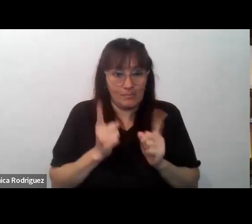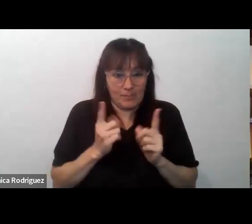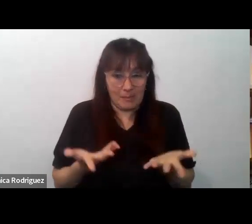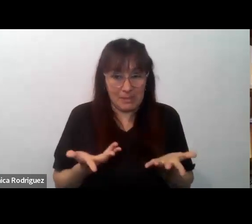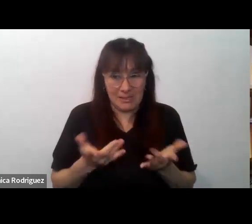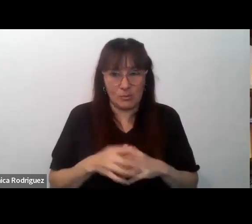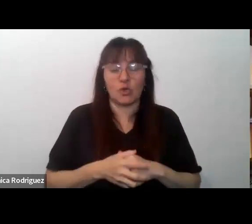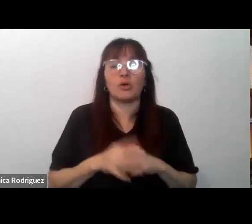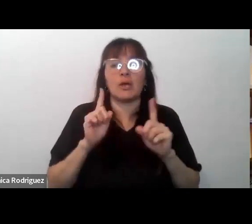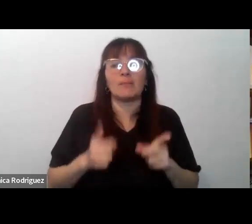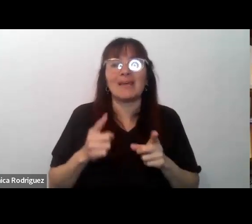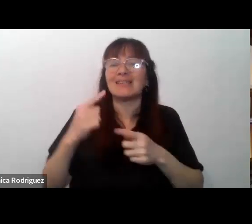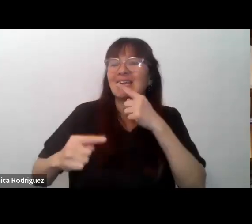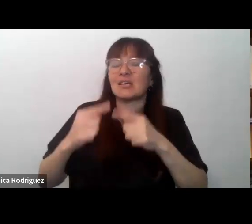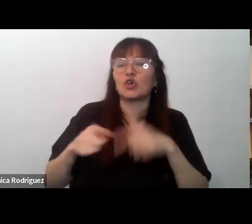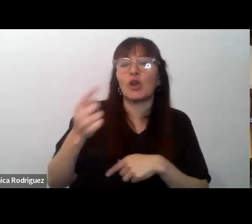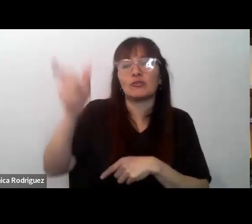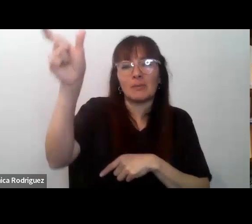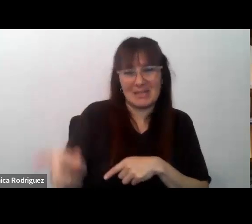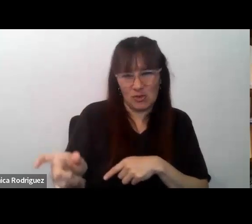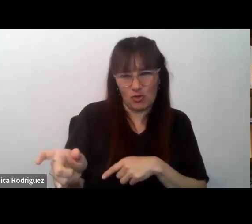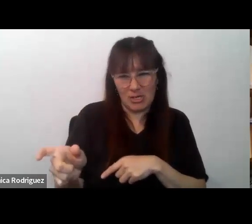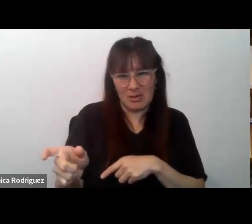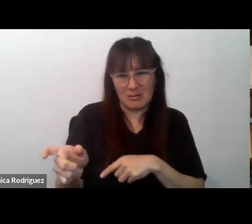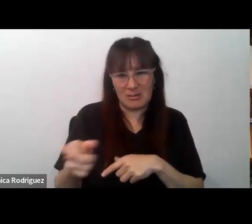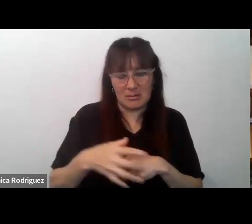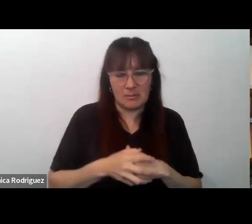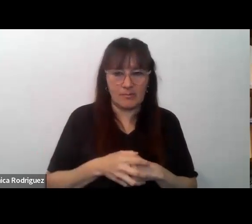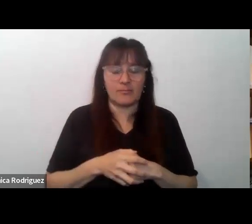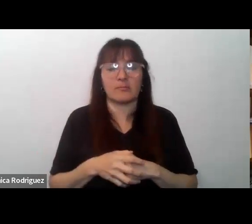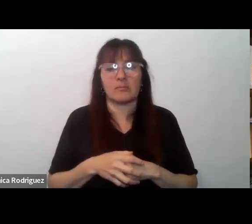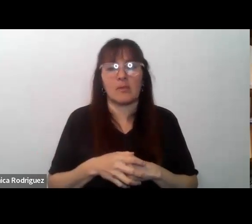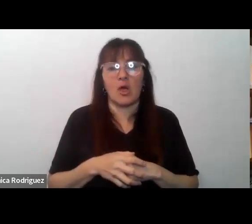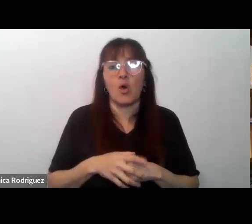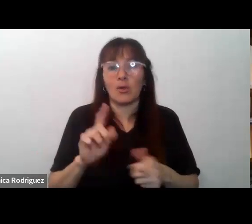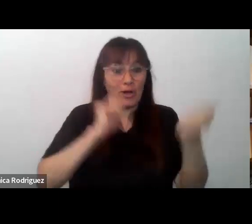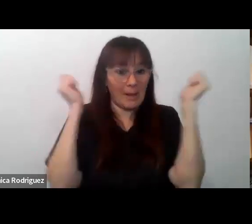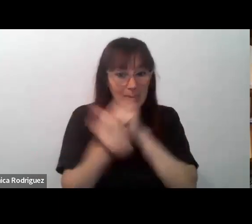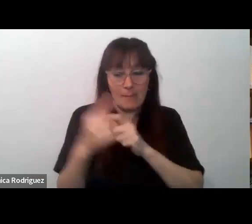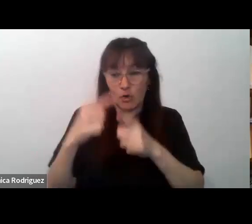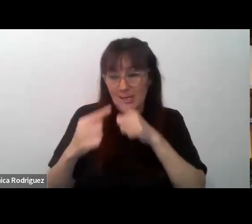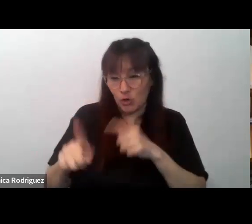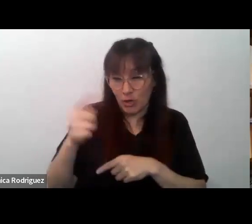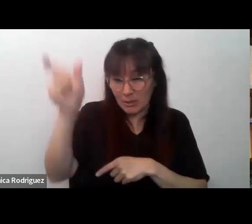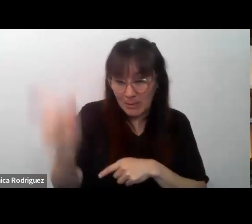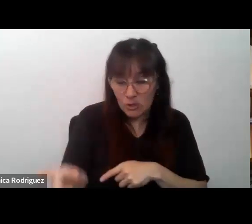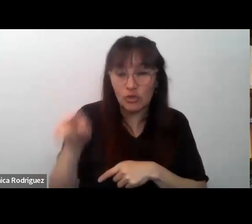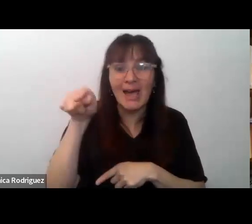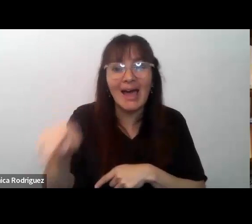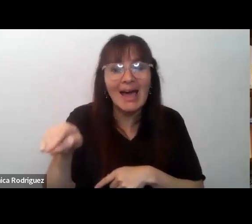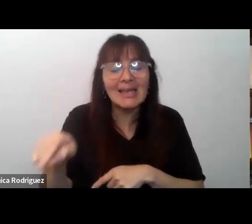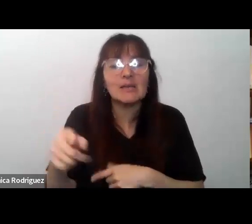una relación con el otro y al cambiar la relación con el otro participamos en la